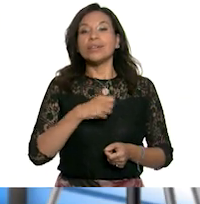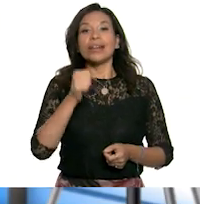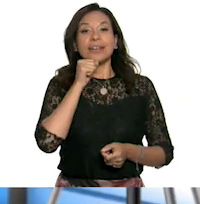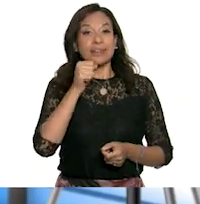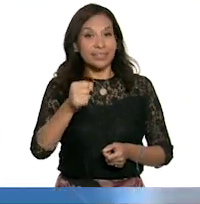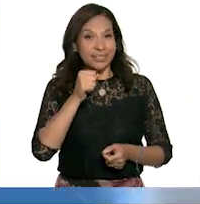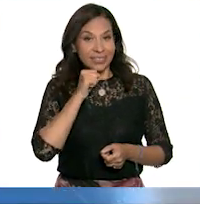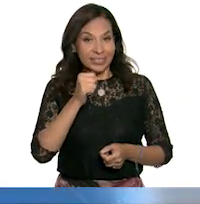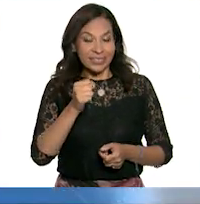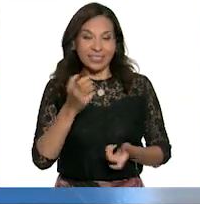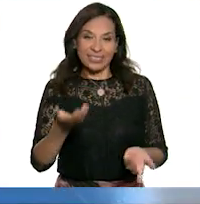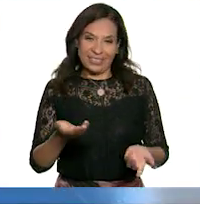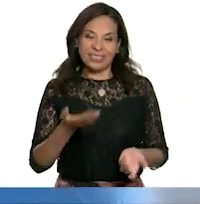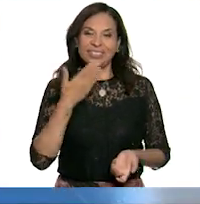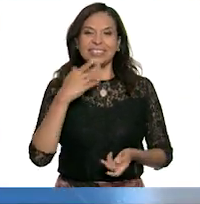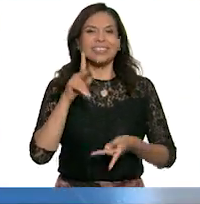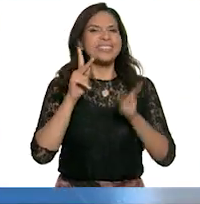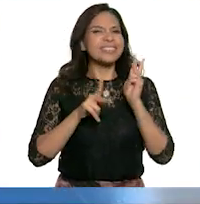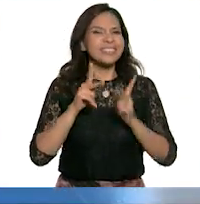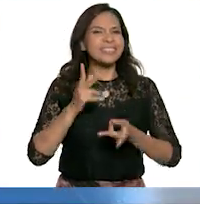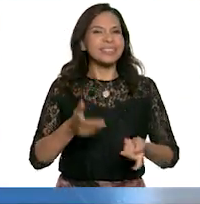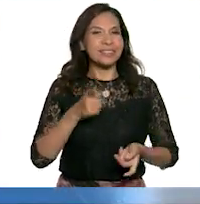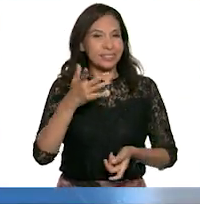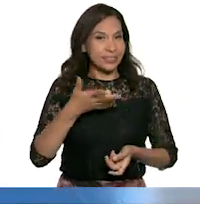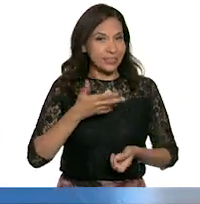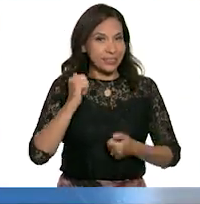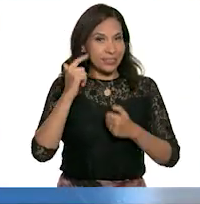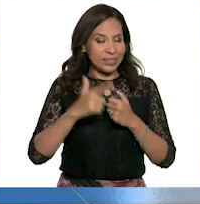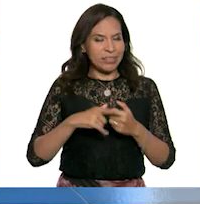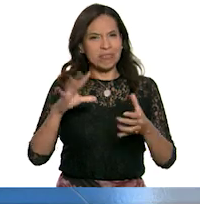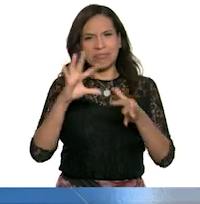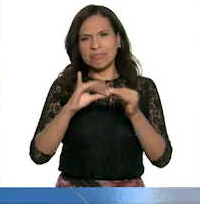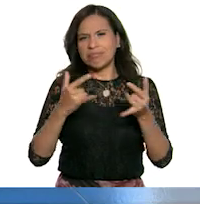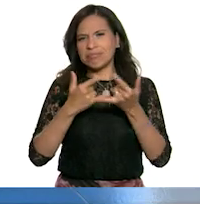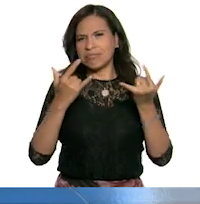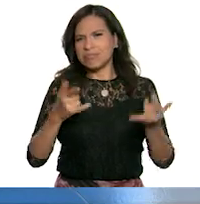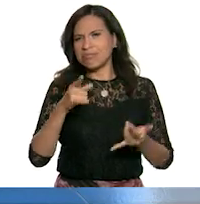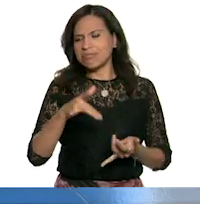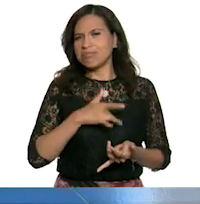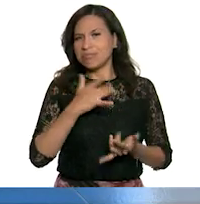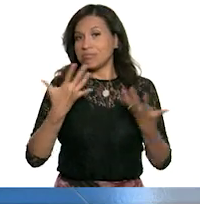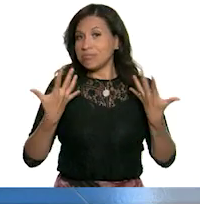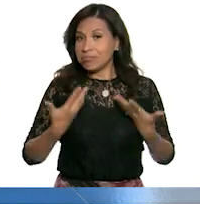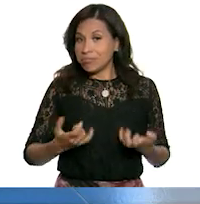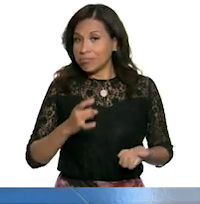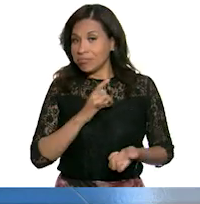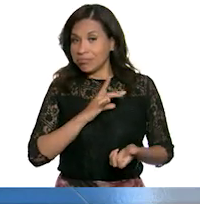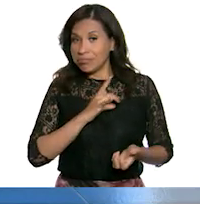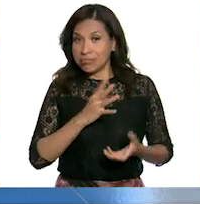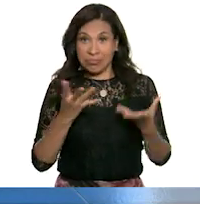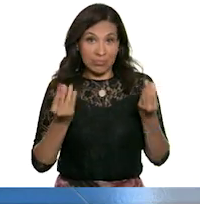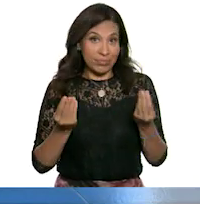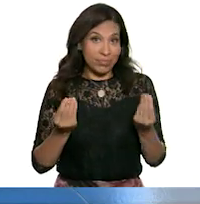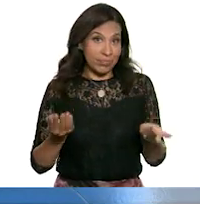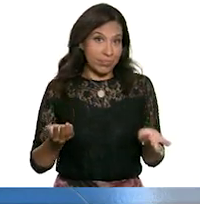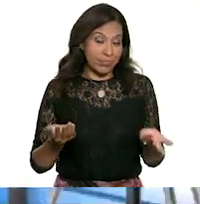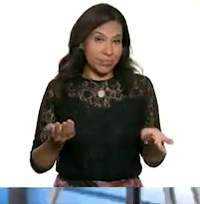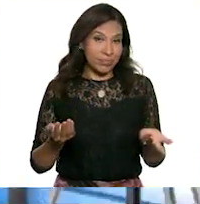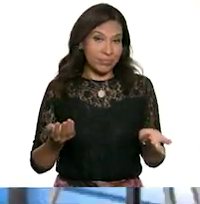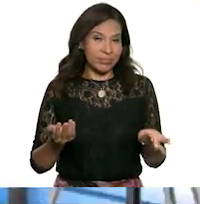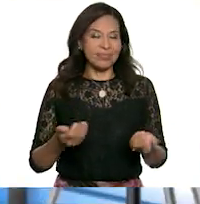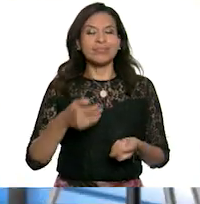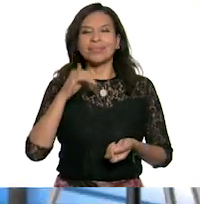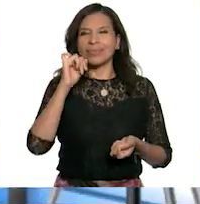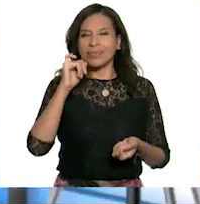entrevistas. Muy bien, pláticanos. ¿Tienes alguna anécdota que te haya asustado o dado mucho miedo? Ah,